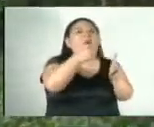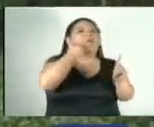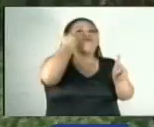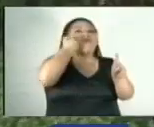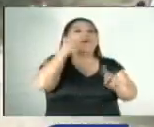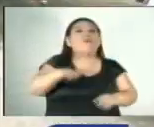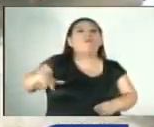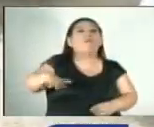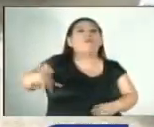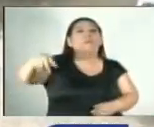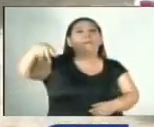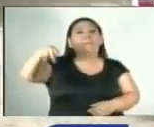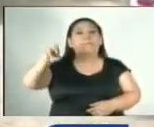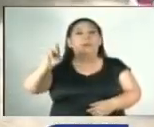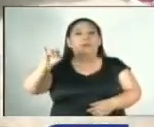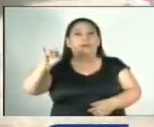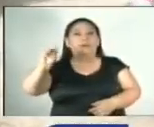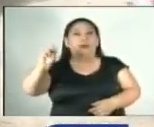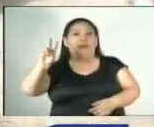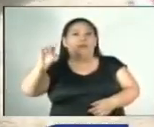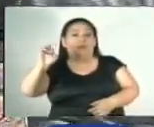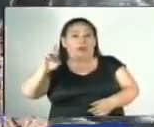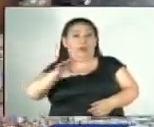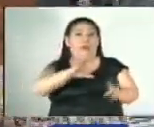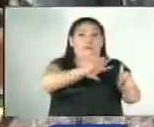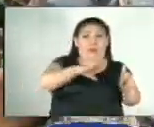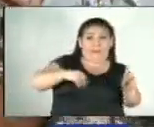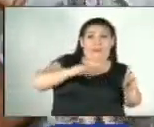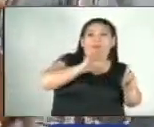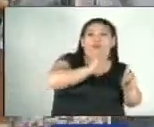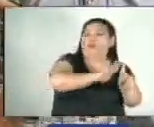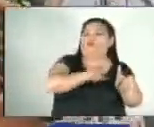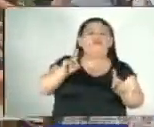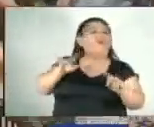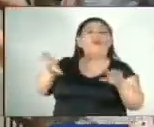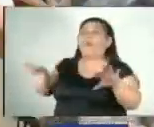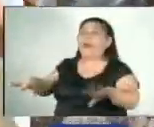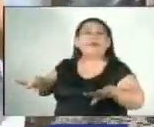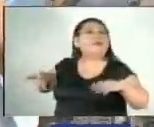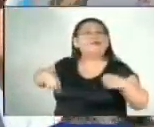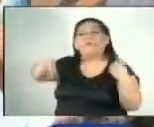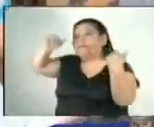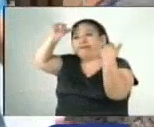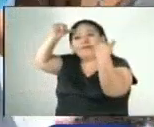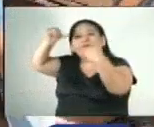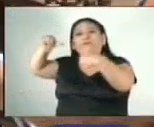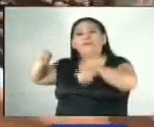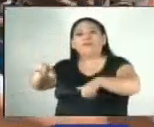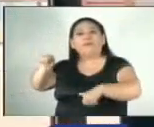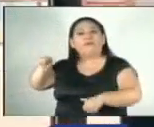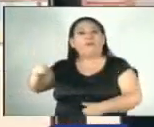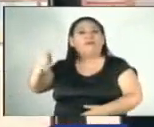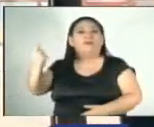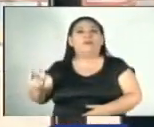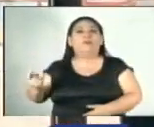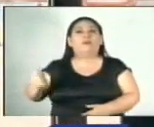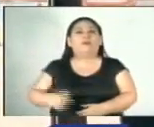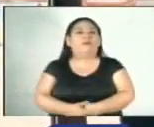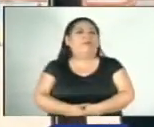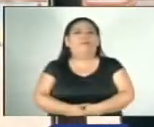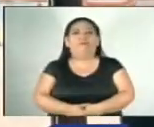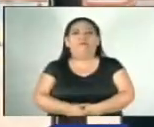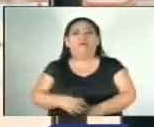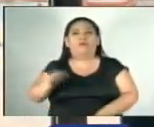cantón Primavera de esa ciudad. Su familia se niega a negociar con el ex agente. Que se haga